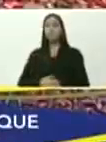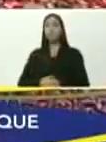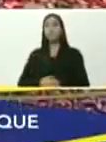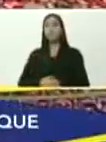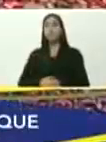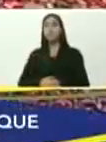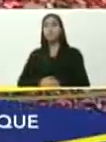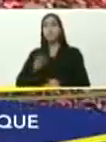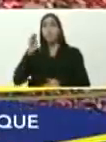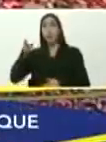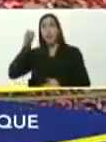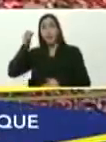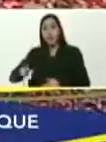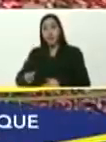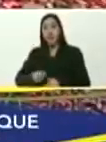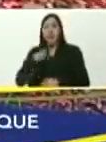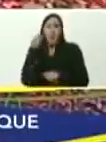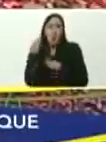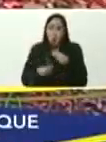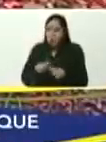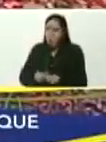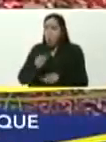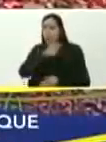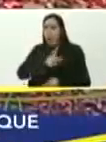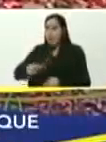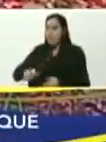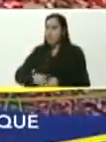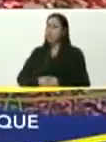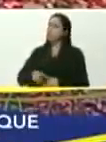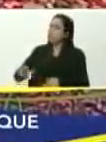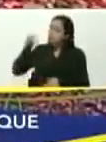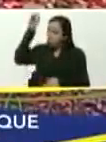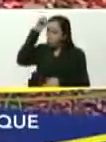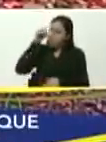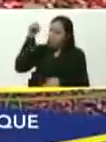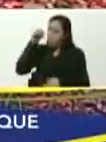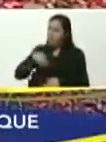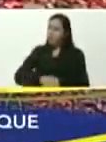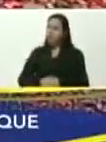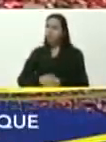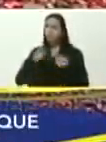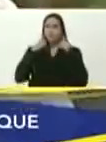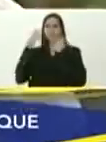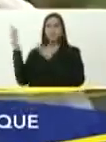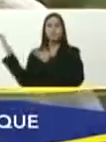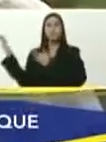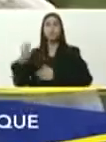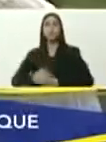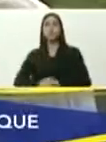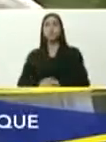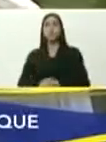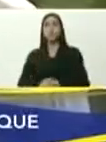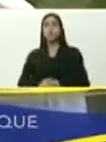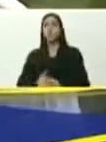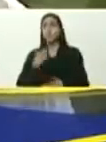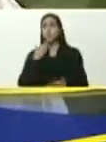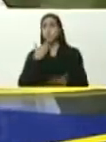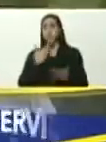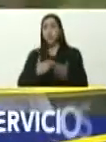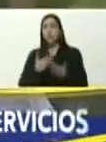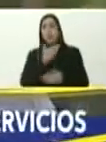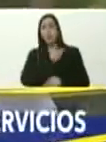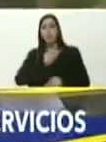pueblo de Petar, cómo llega la gente, ¿qué piensas tú? Pepe Rangel, adelante, muchas gracias, presidente,